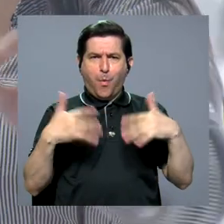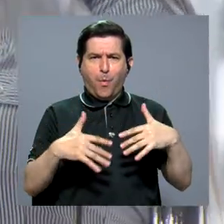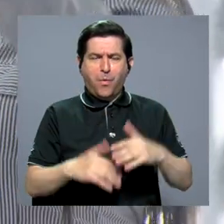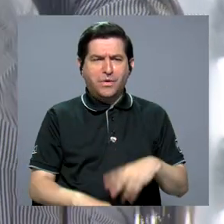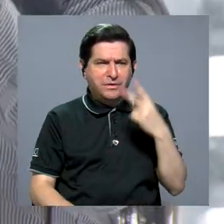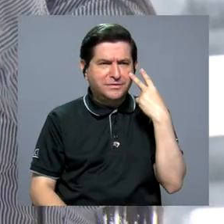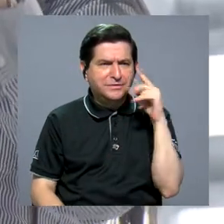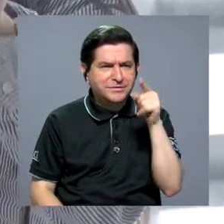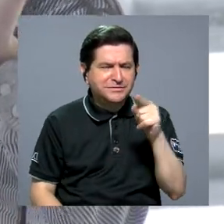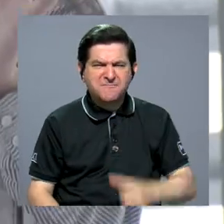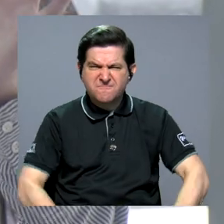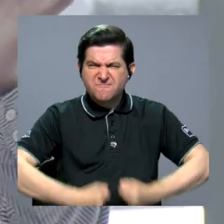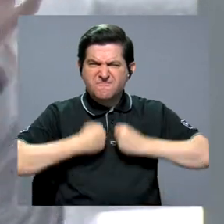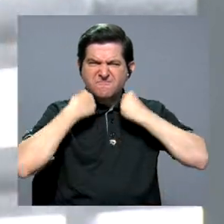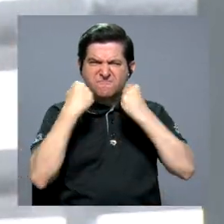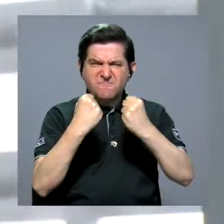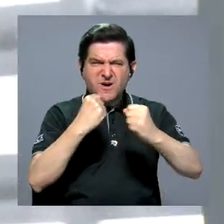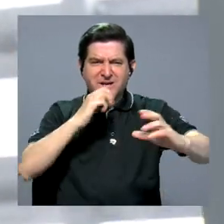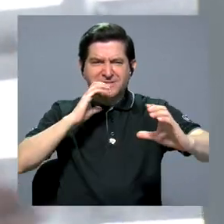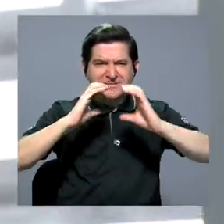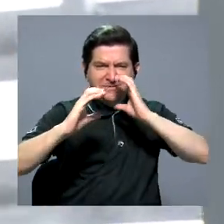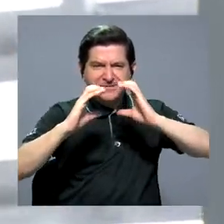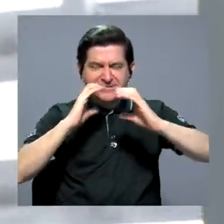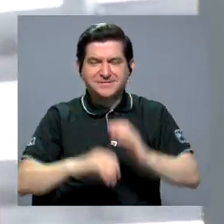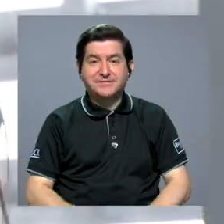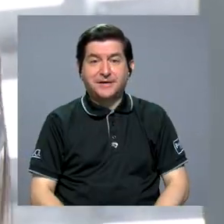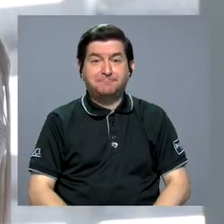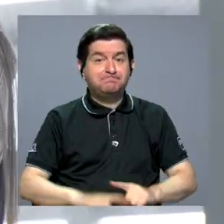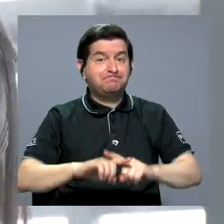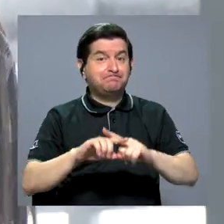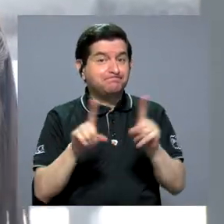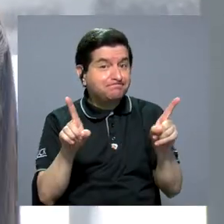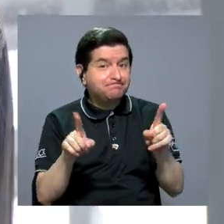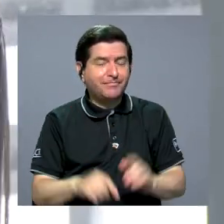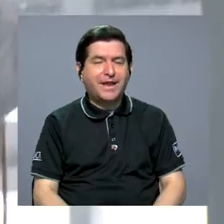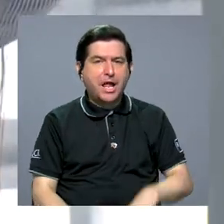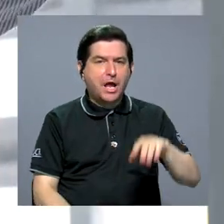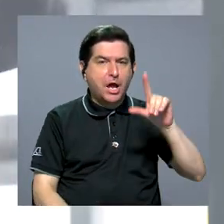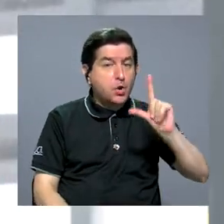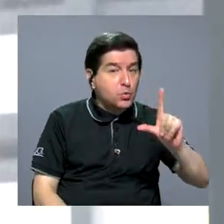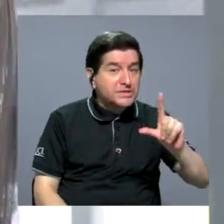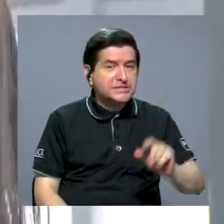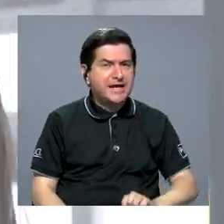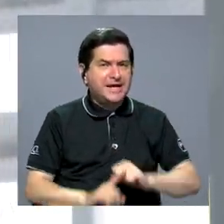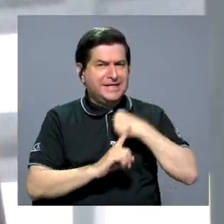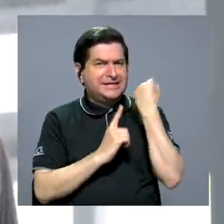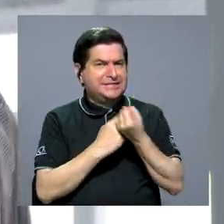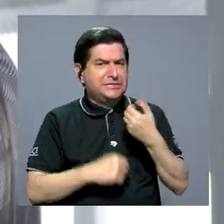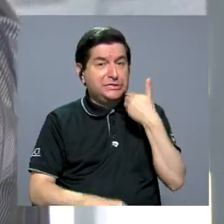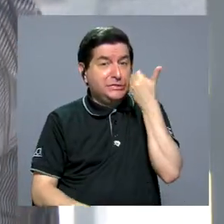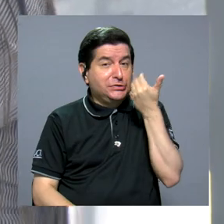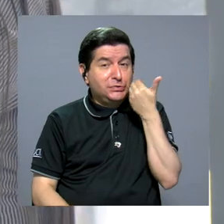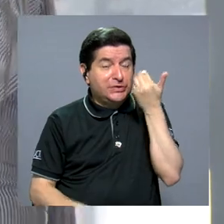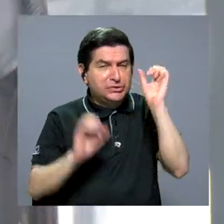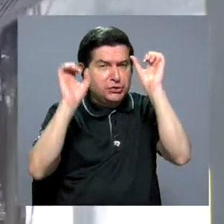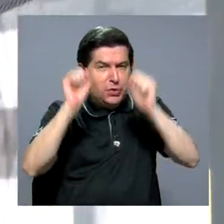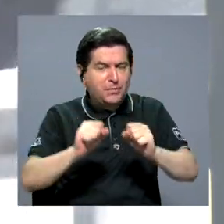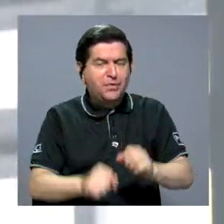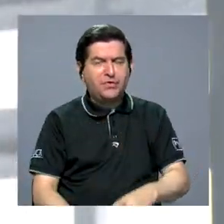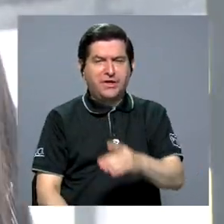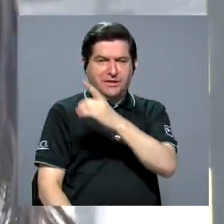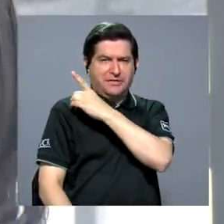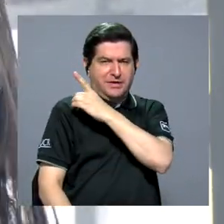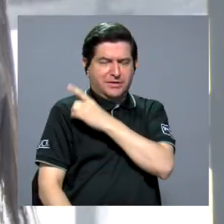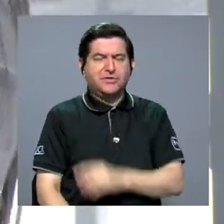ver toda esa fuerza que transmite. No obstante, para Luisana no ha sido un camino fácil poder llegar a